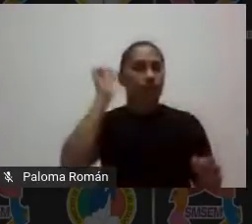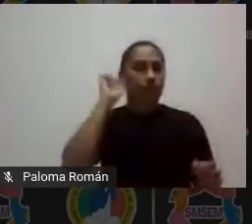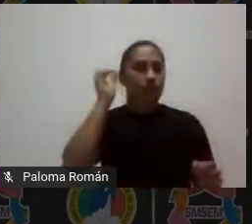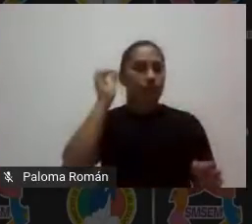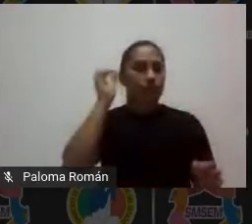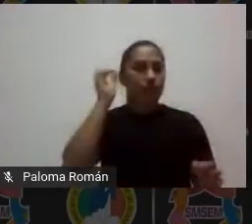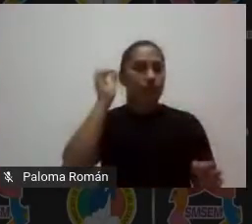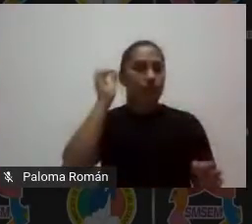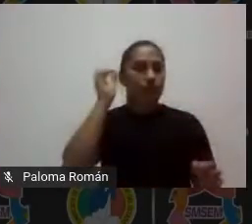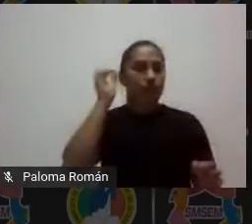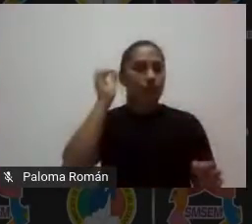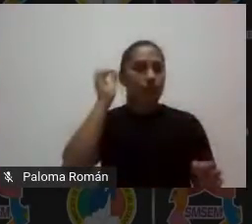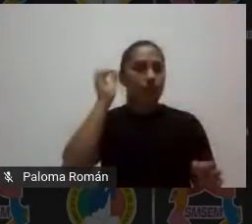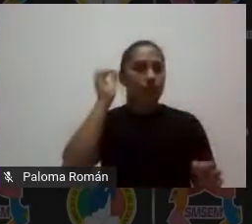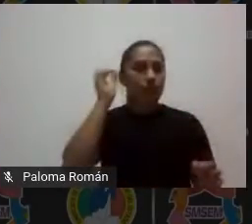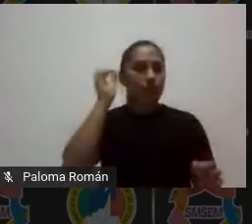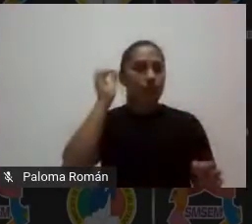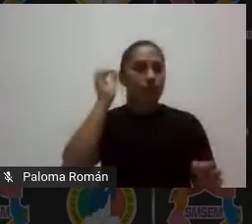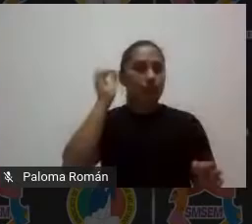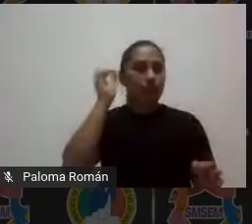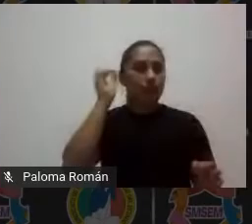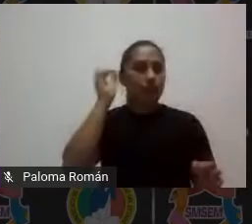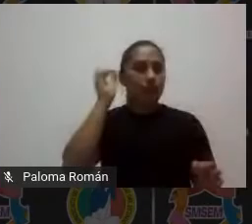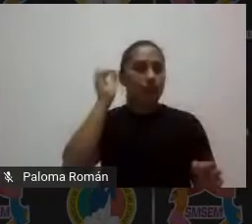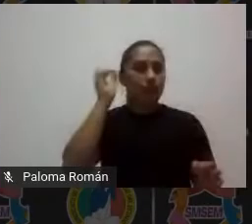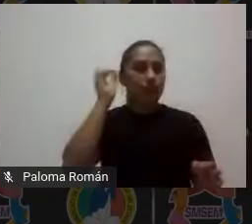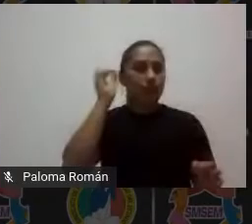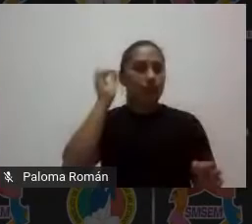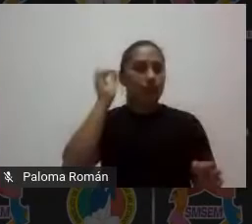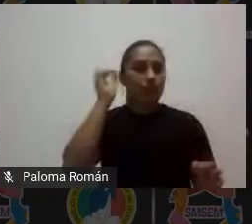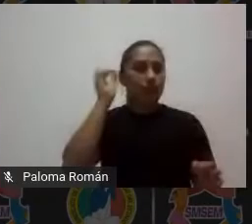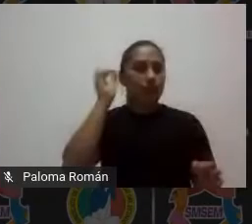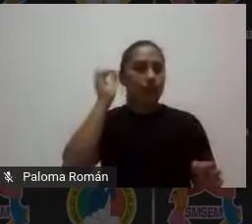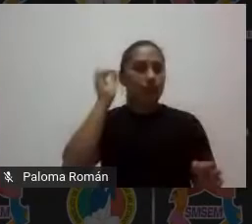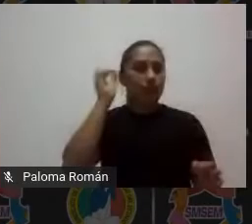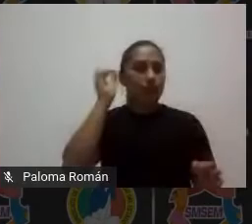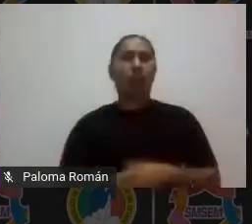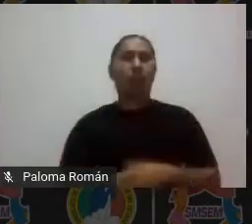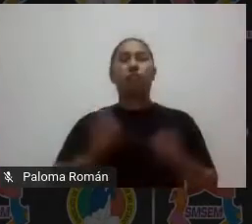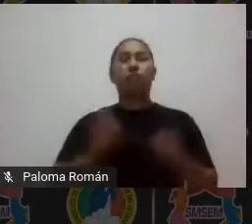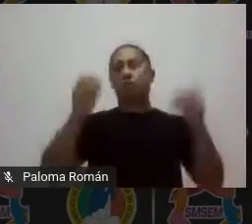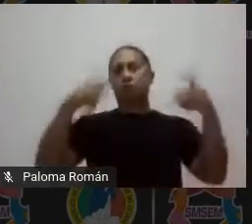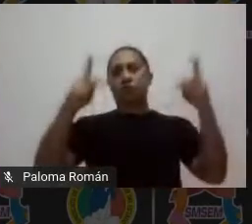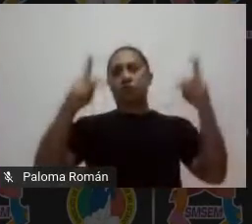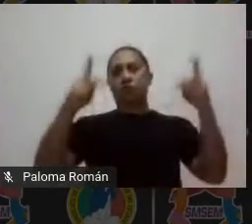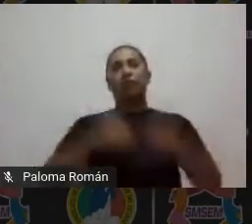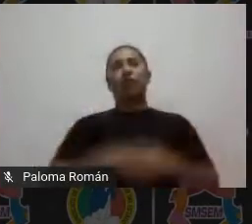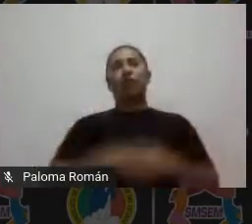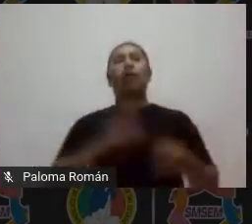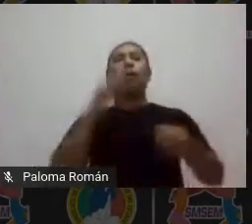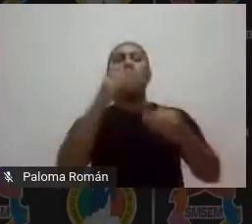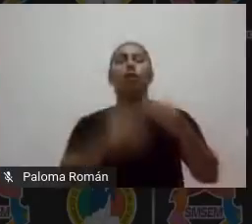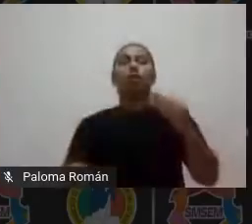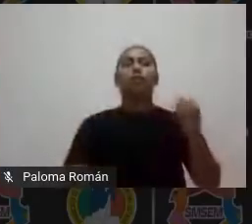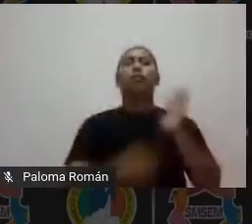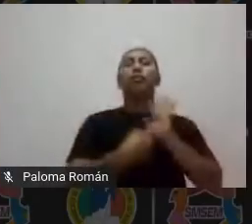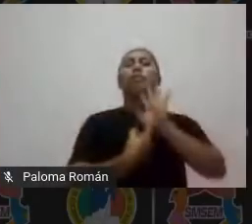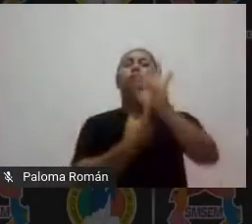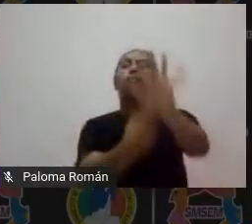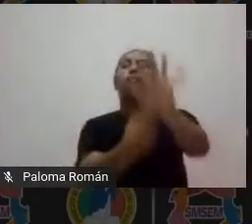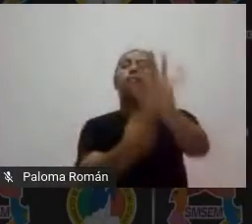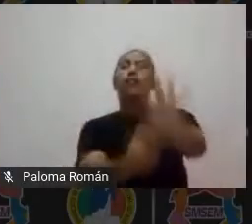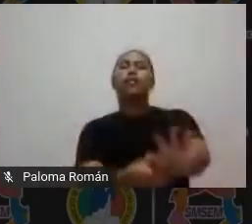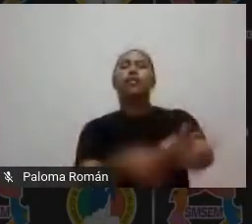equipo sí ok entonces ahí mismo en el cierre presentan sus producciones presentan lo que han